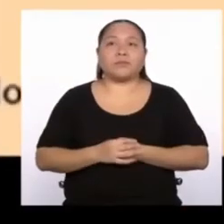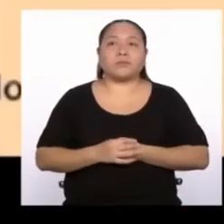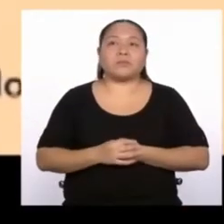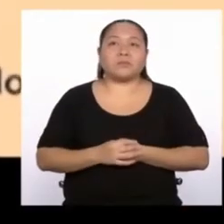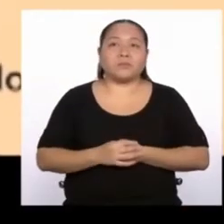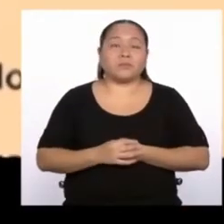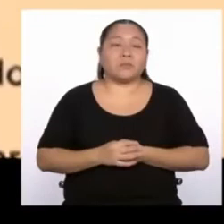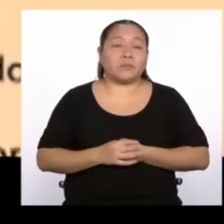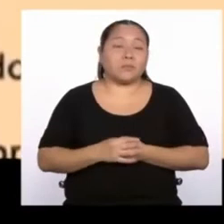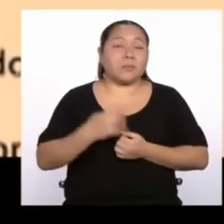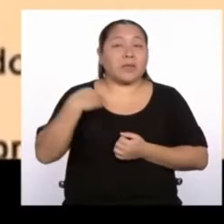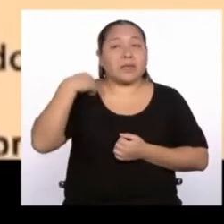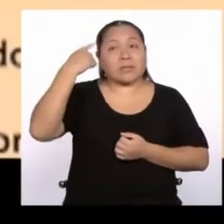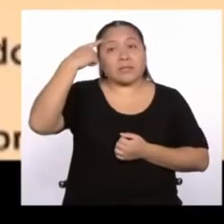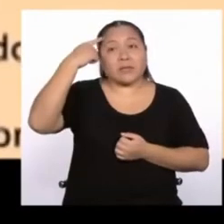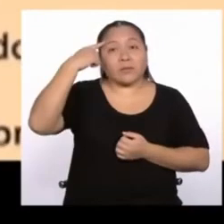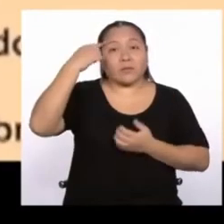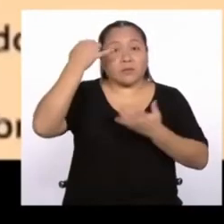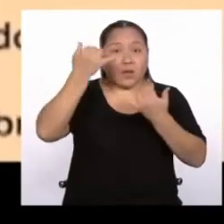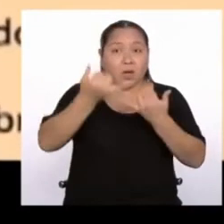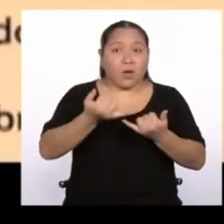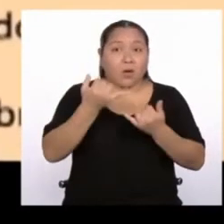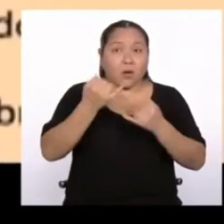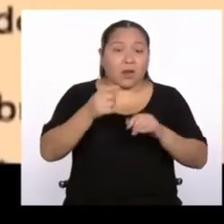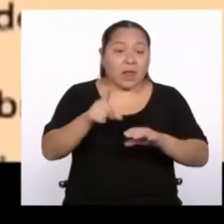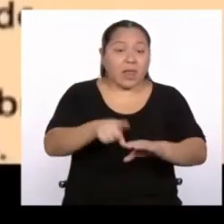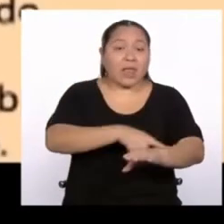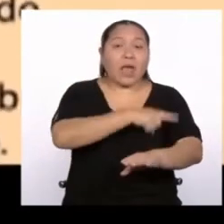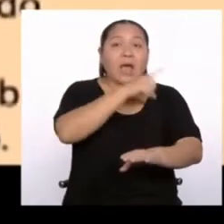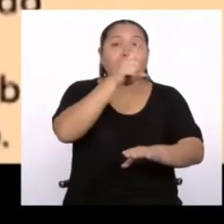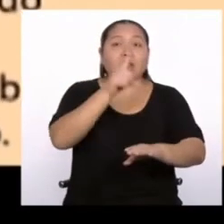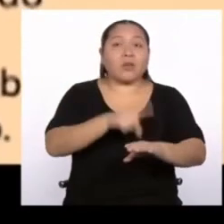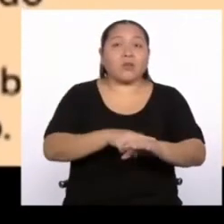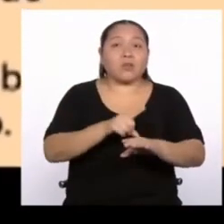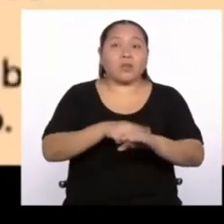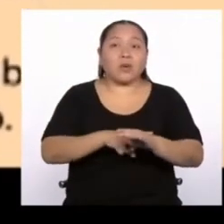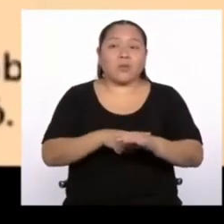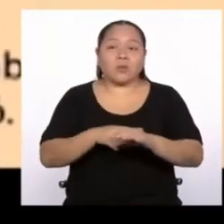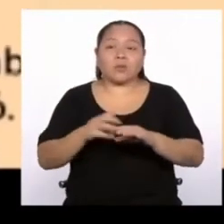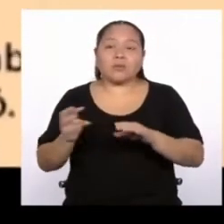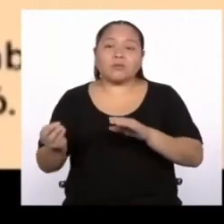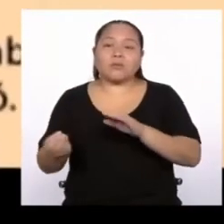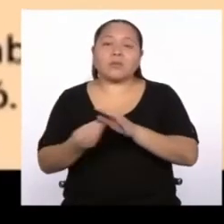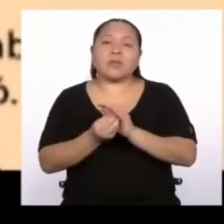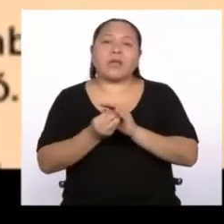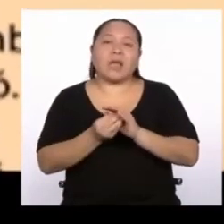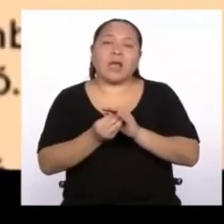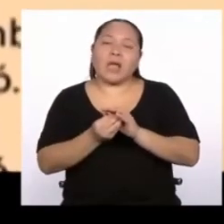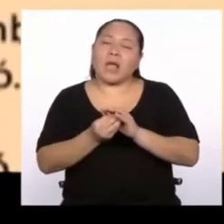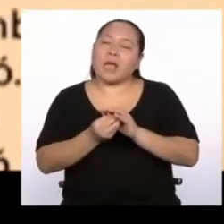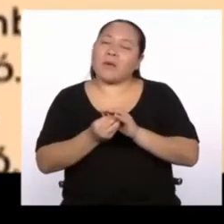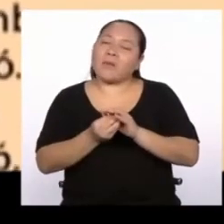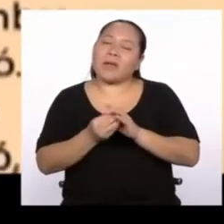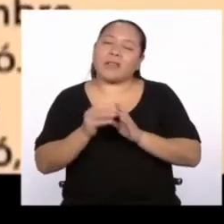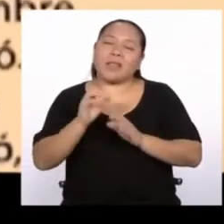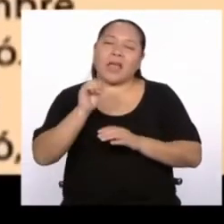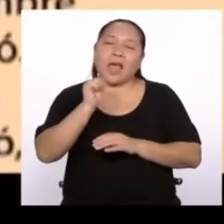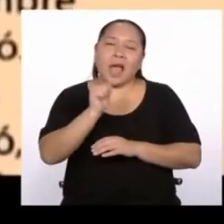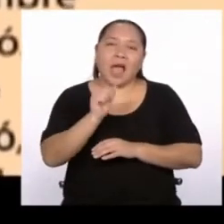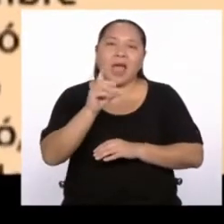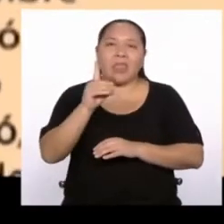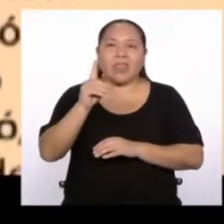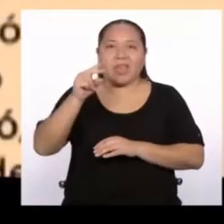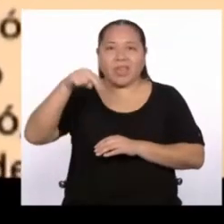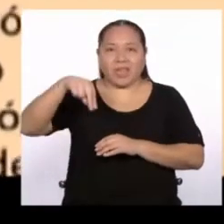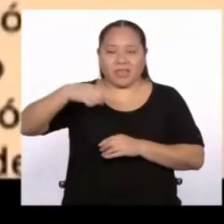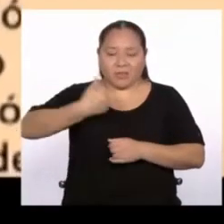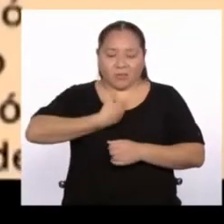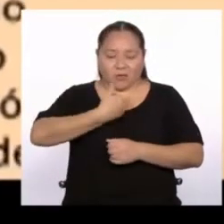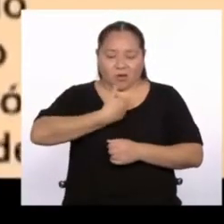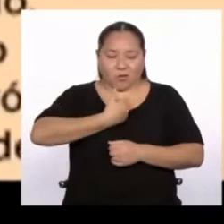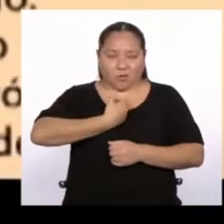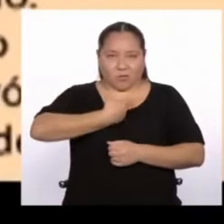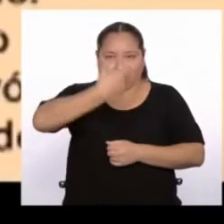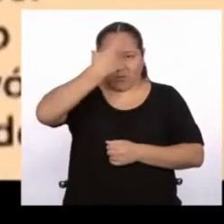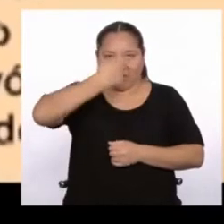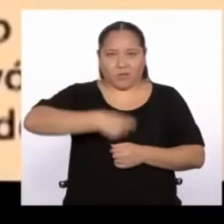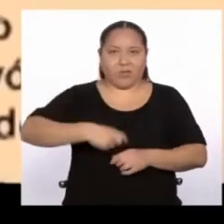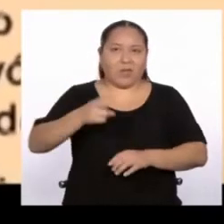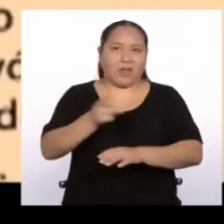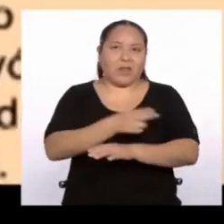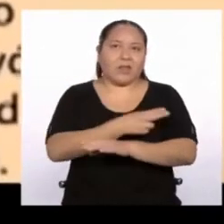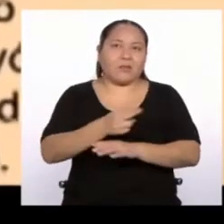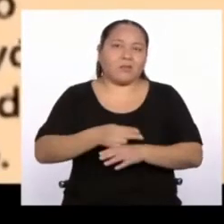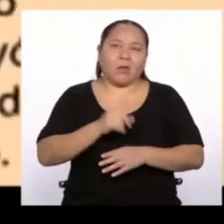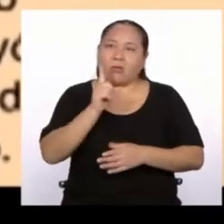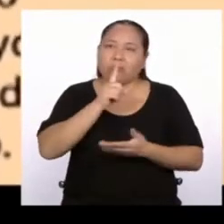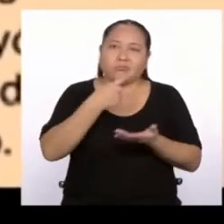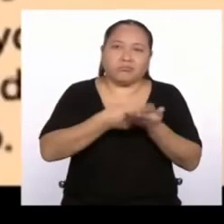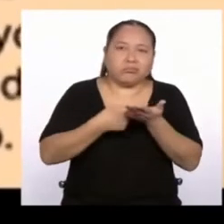Creemos que hoy la estrofa de Largo Tiempo forma parte del ADN de nuestro himno nacional y, más allá de cualquier